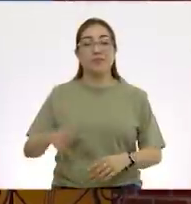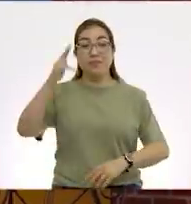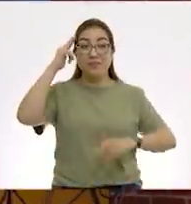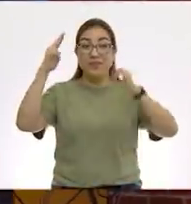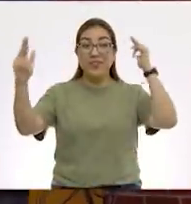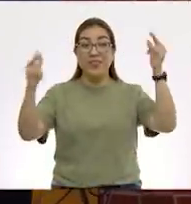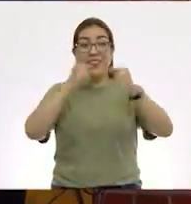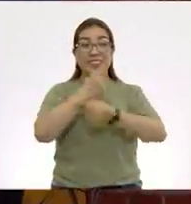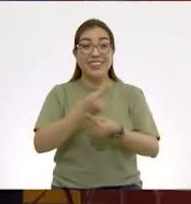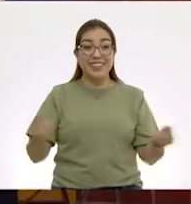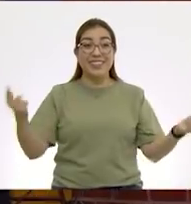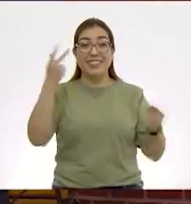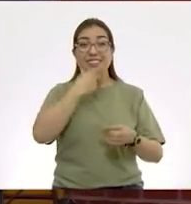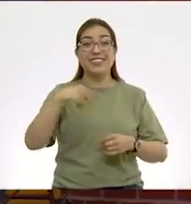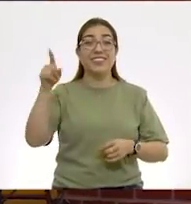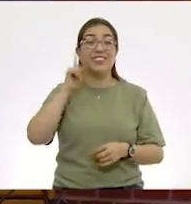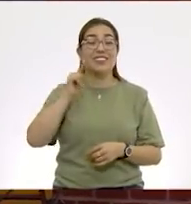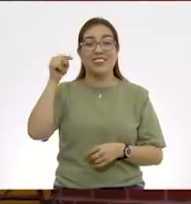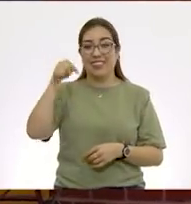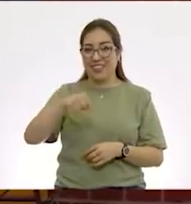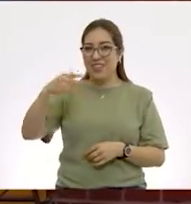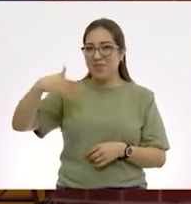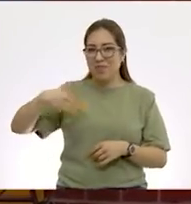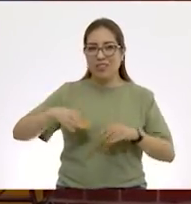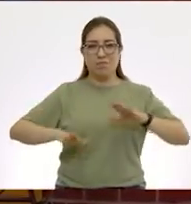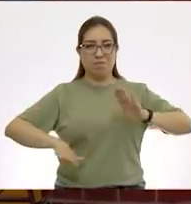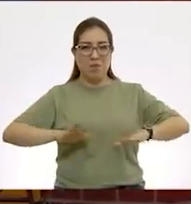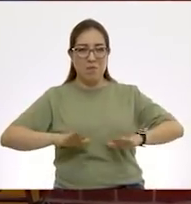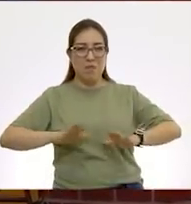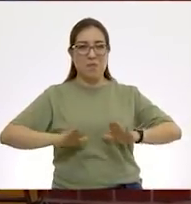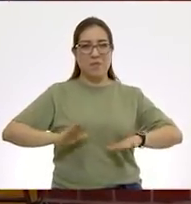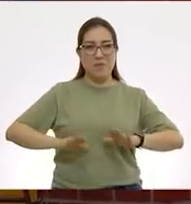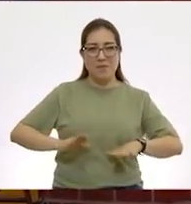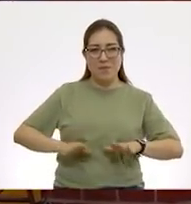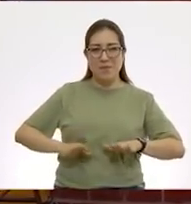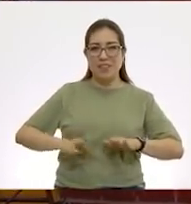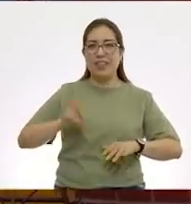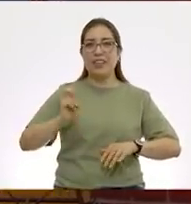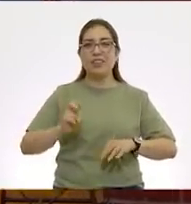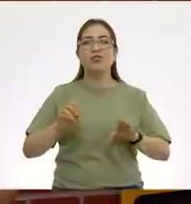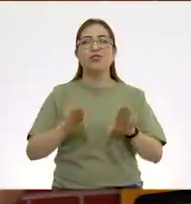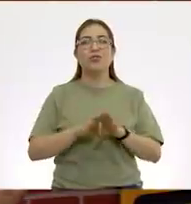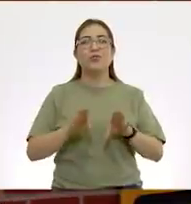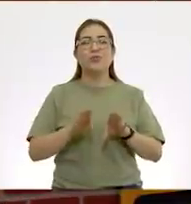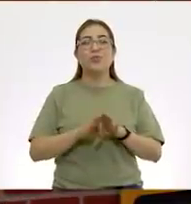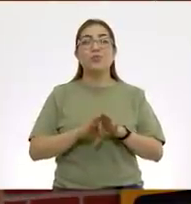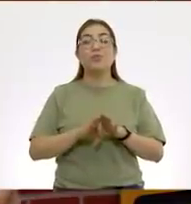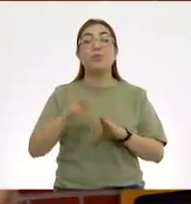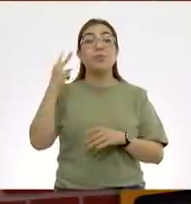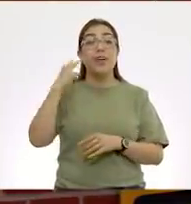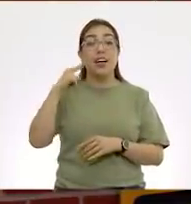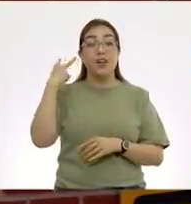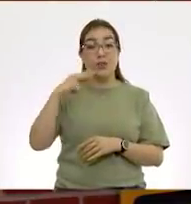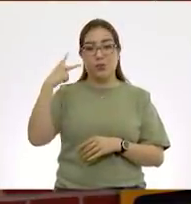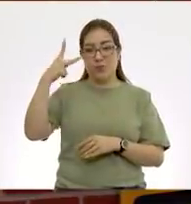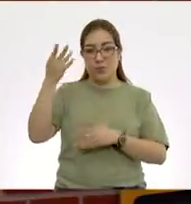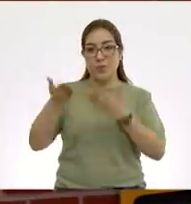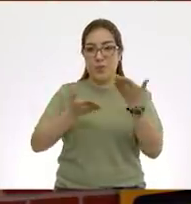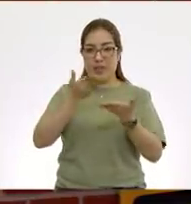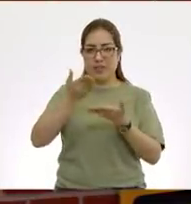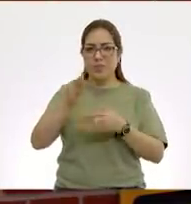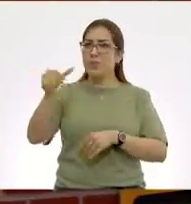Hola, niñas y niños. Aquí estábamos zapateando un poco de son jarocho. Hoy haremos